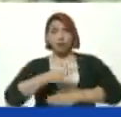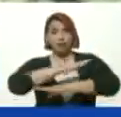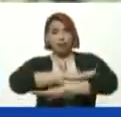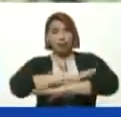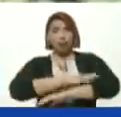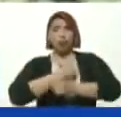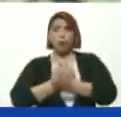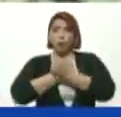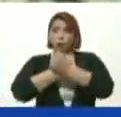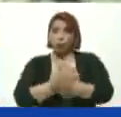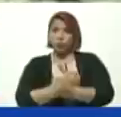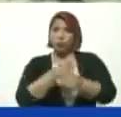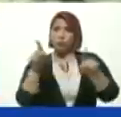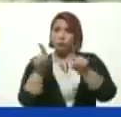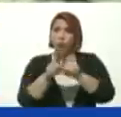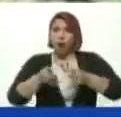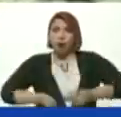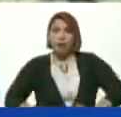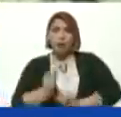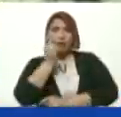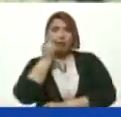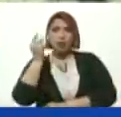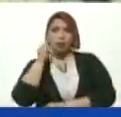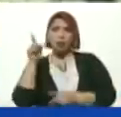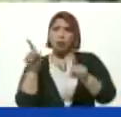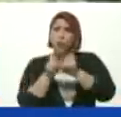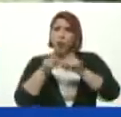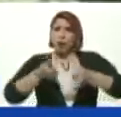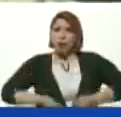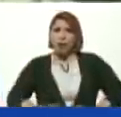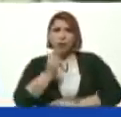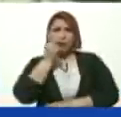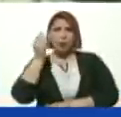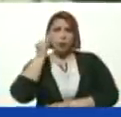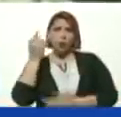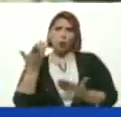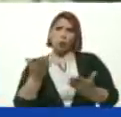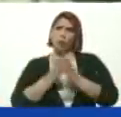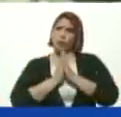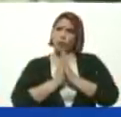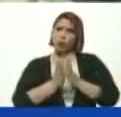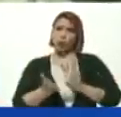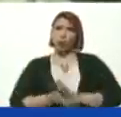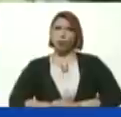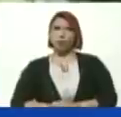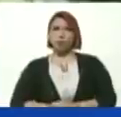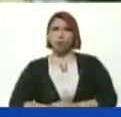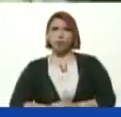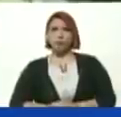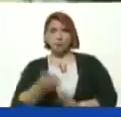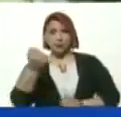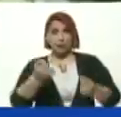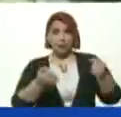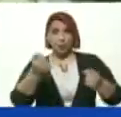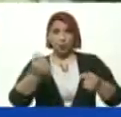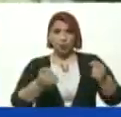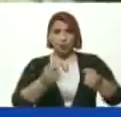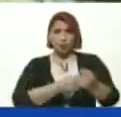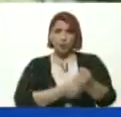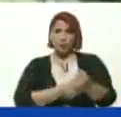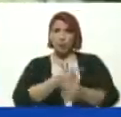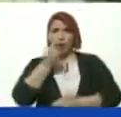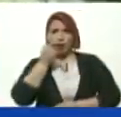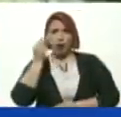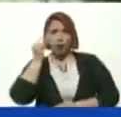amoroso Como que fueran Sus hijos Son sus hijos Y son sus hijas Chicos Transportistas Hermanos